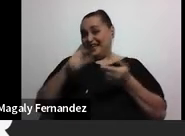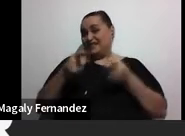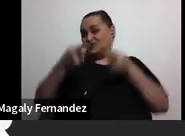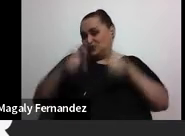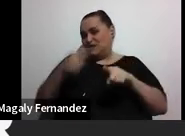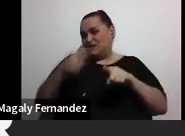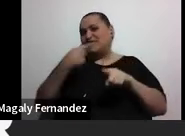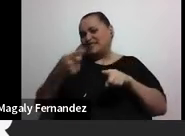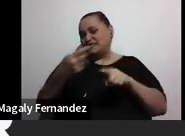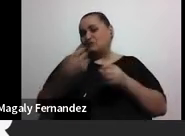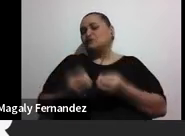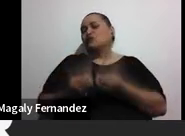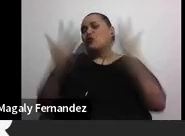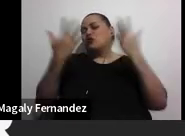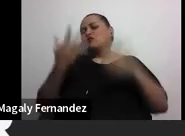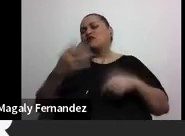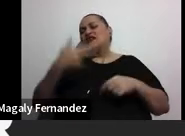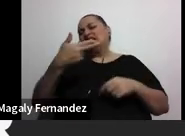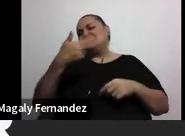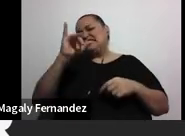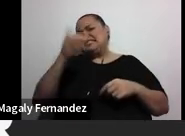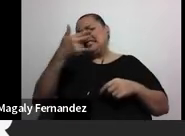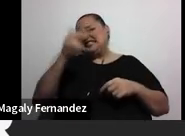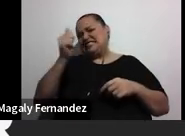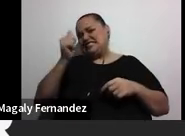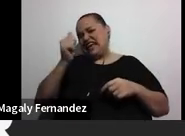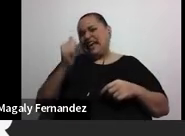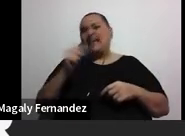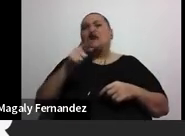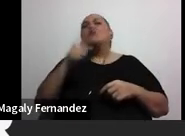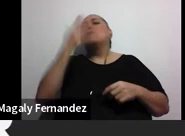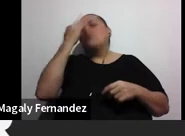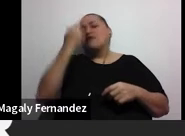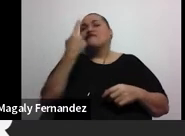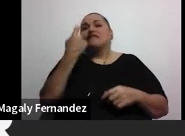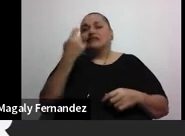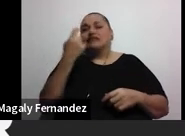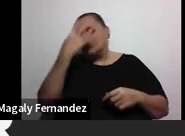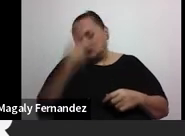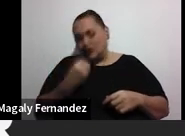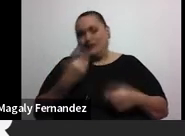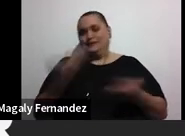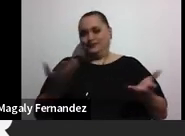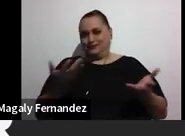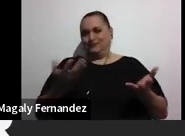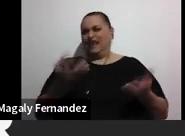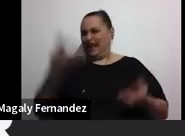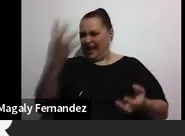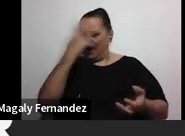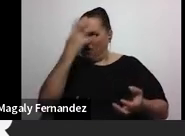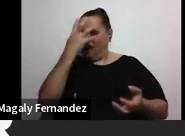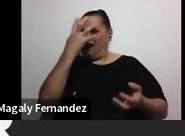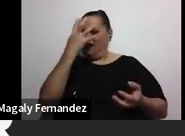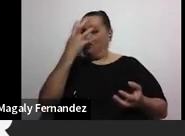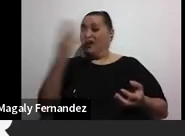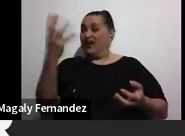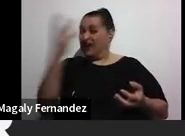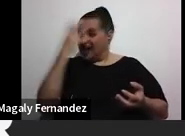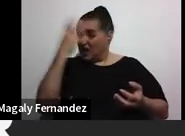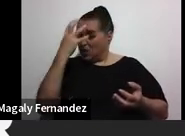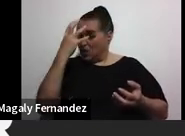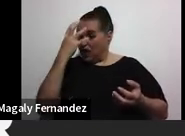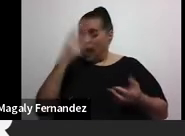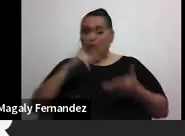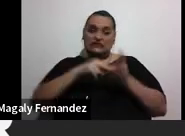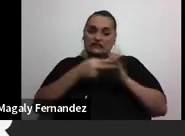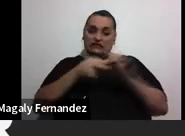popularmente como chicha de sueño. Le da un enojo de sueño y está enojado todo el tiempo. Y ese enojo le lleva a disfuncionar en otras